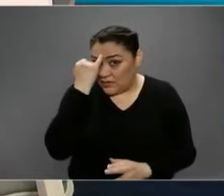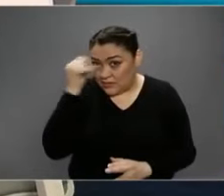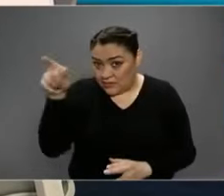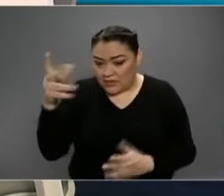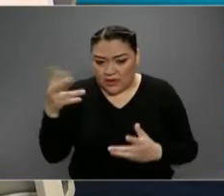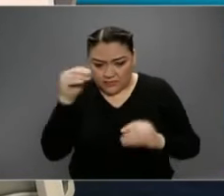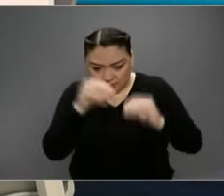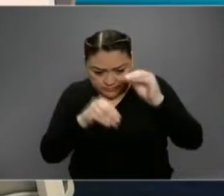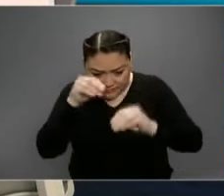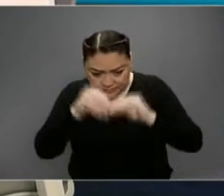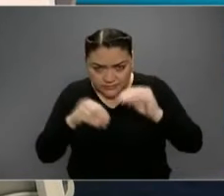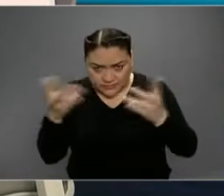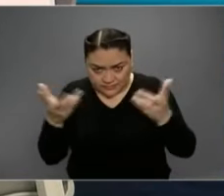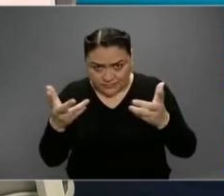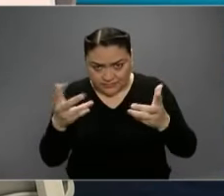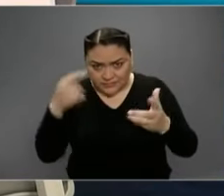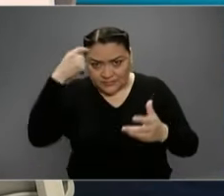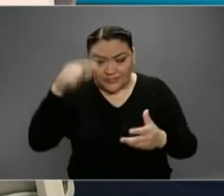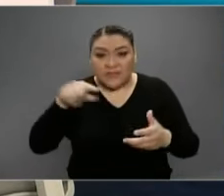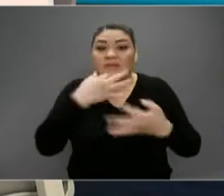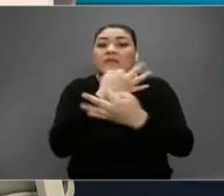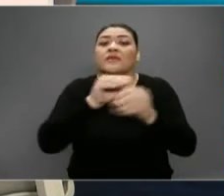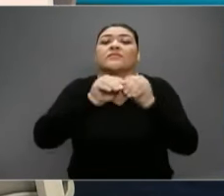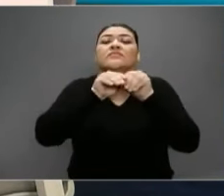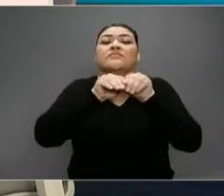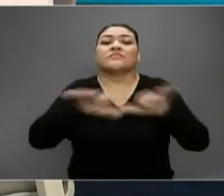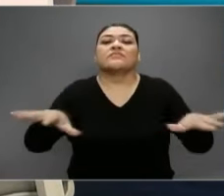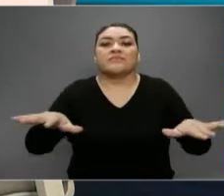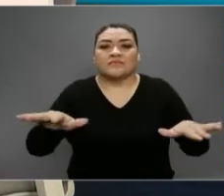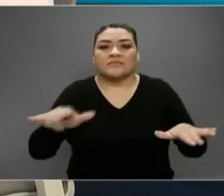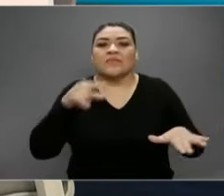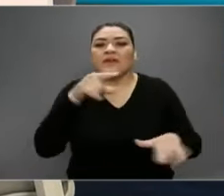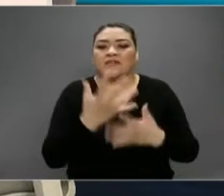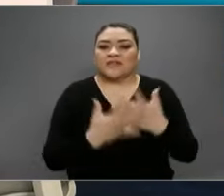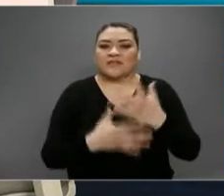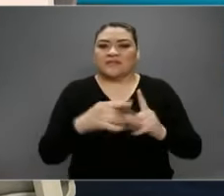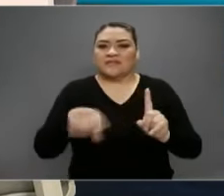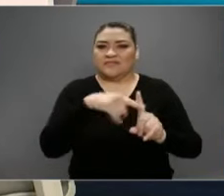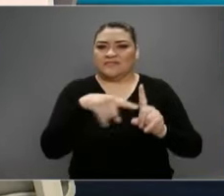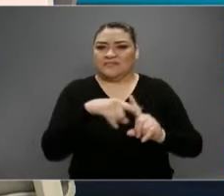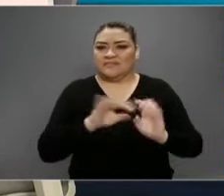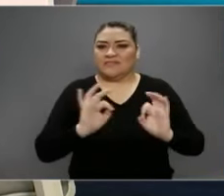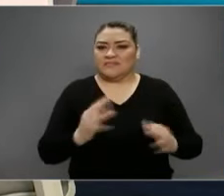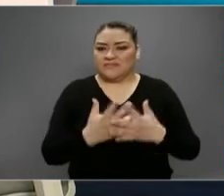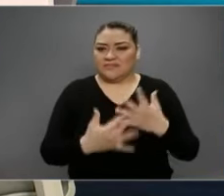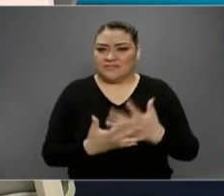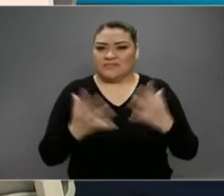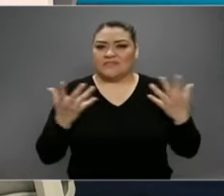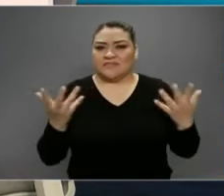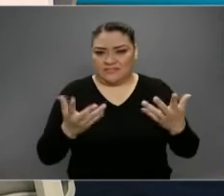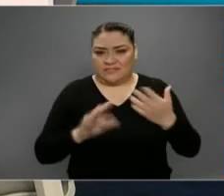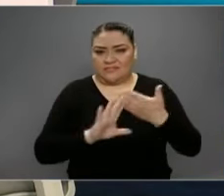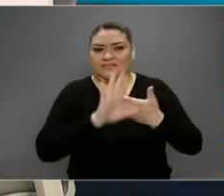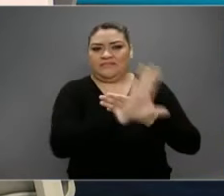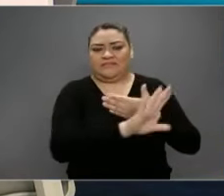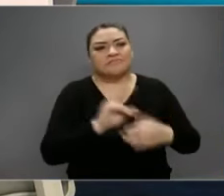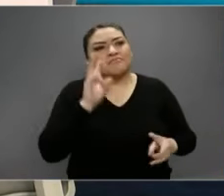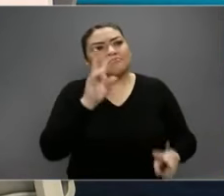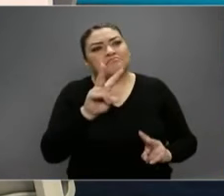un video para promover las buenas conductas de prevención, que me pareció